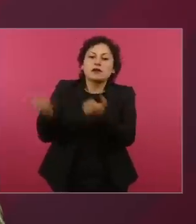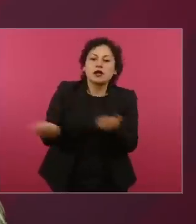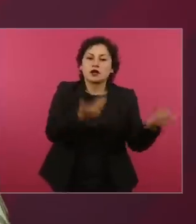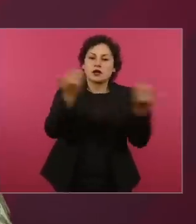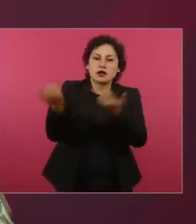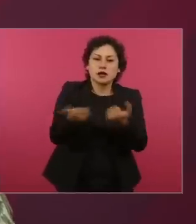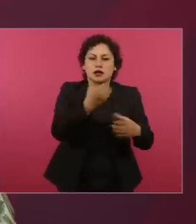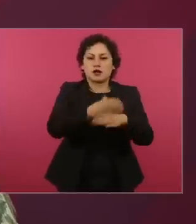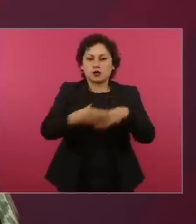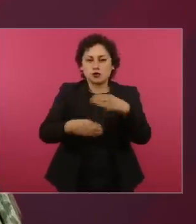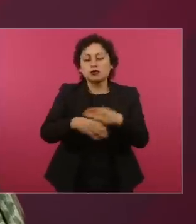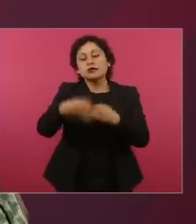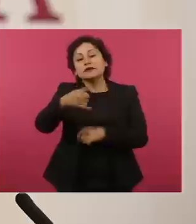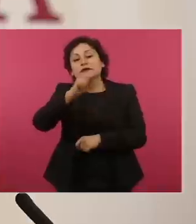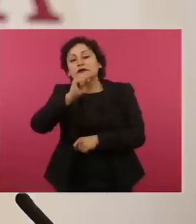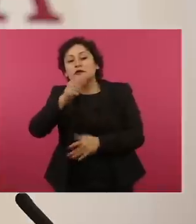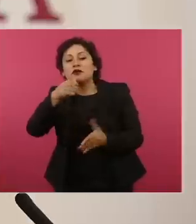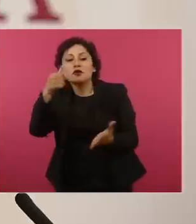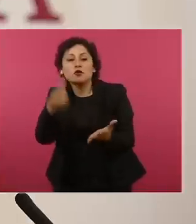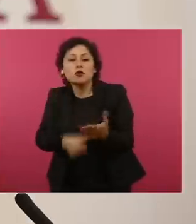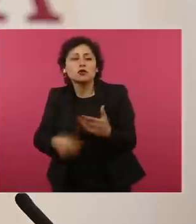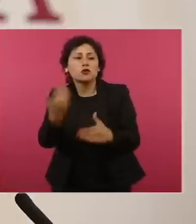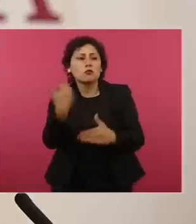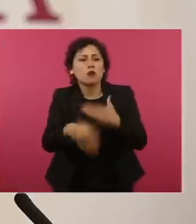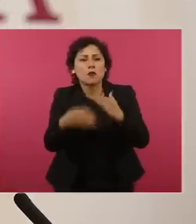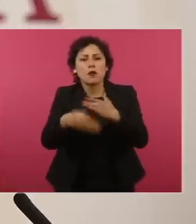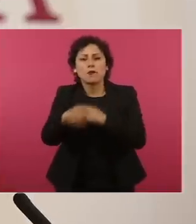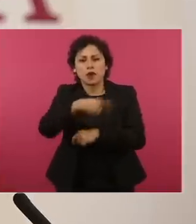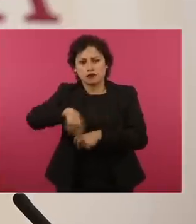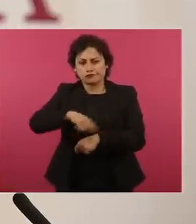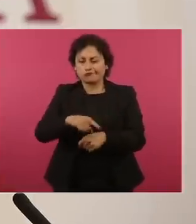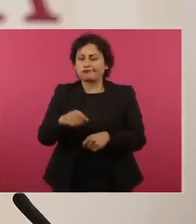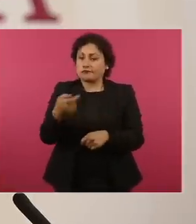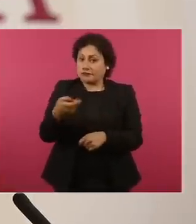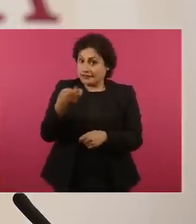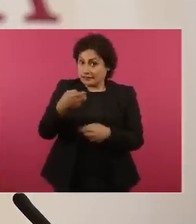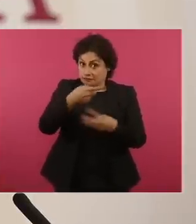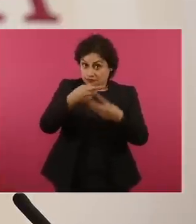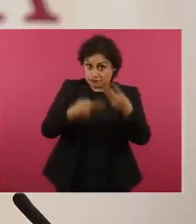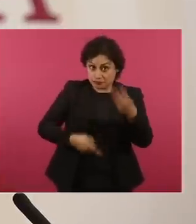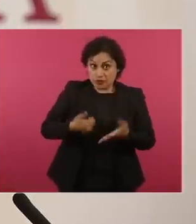lo que representará un motor de crecimiento y desarrollo.